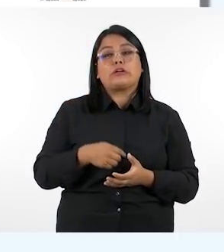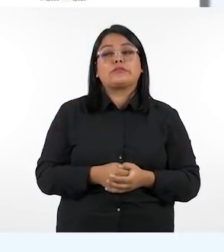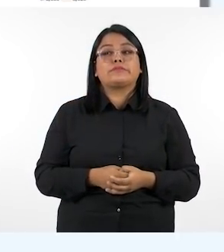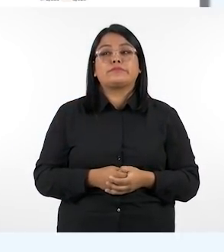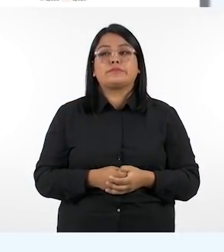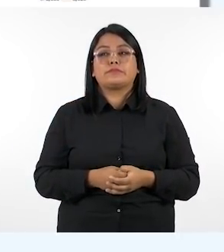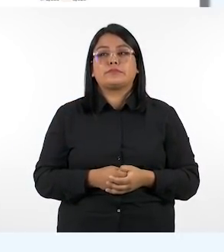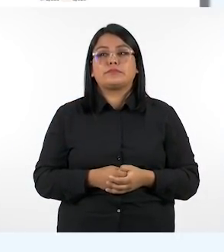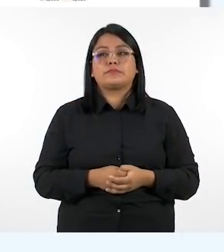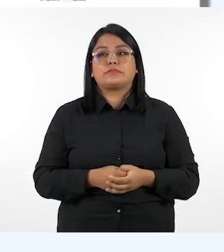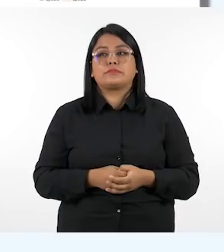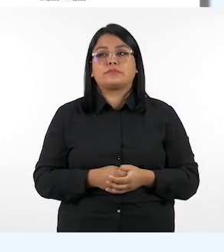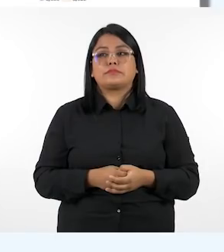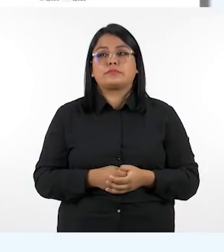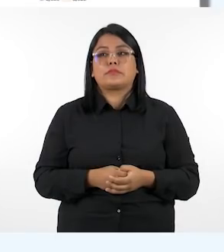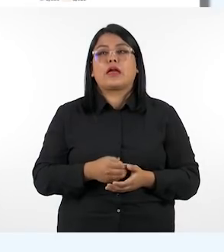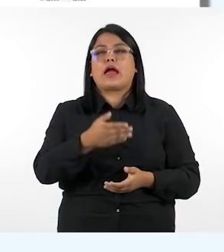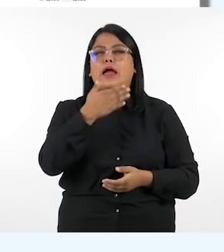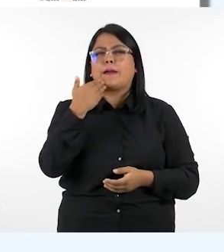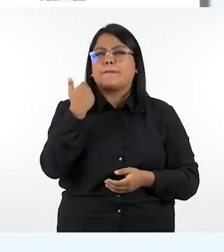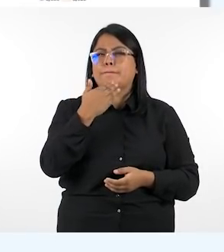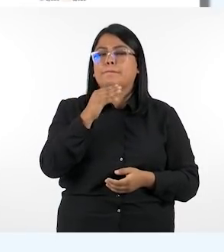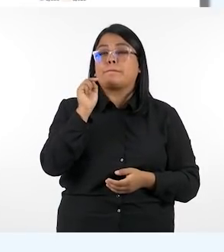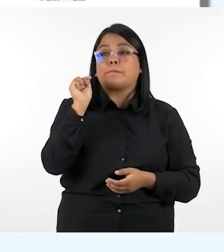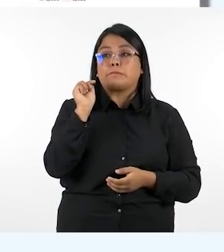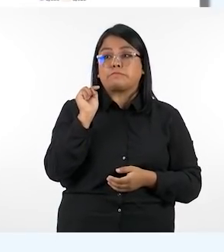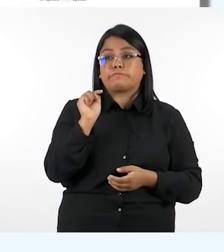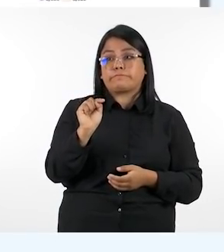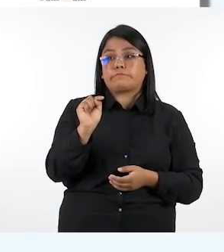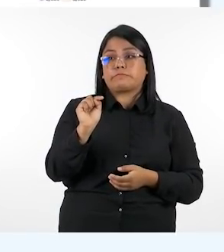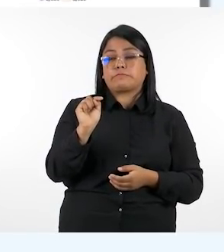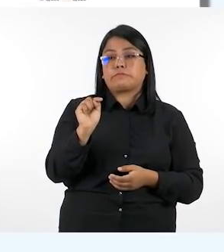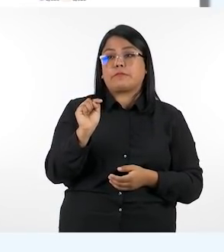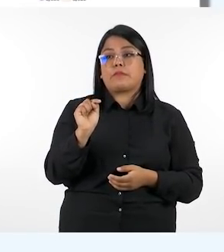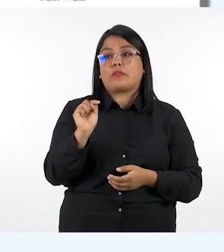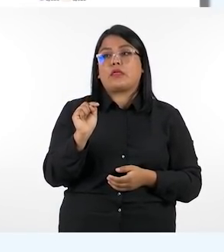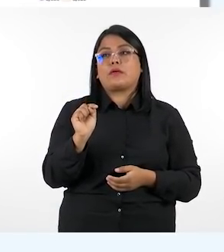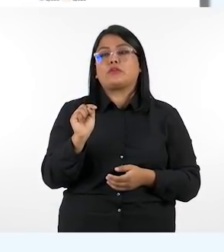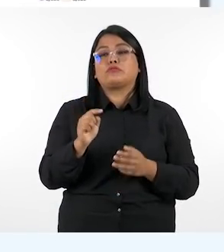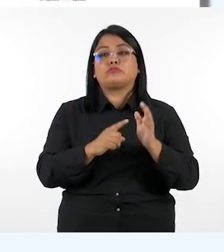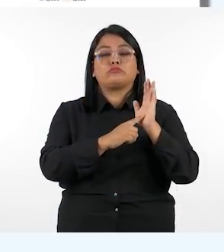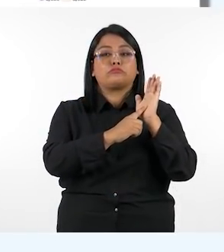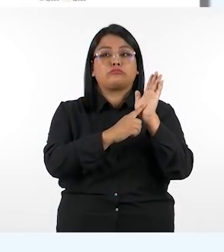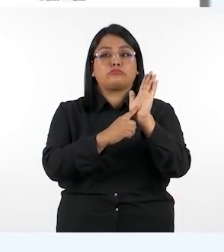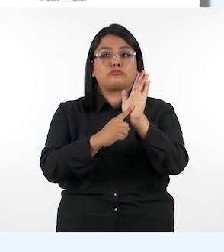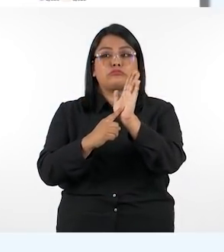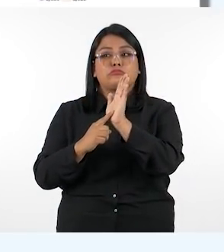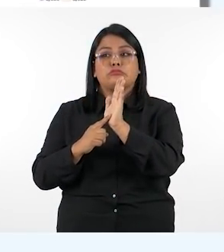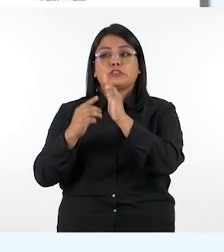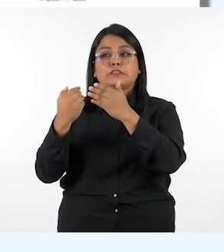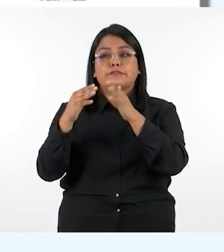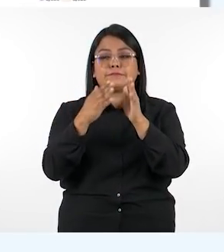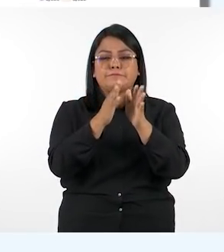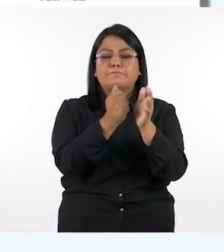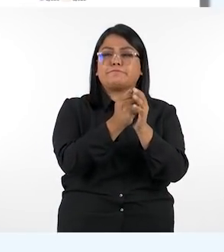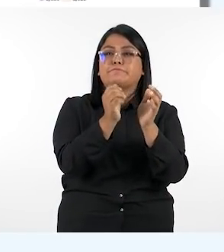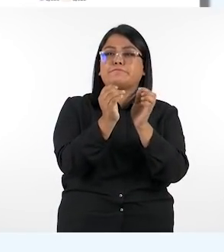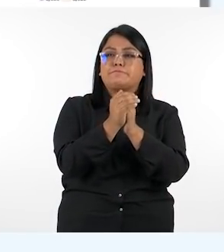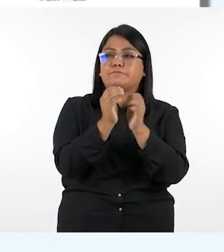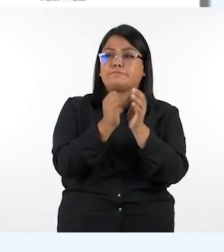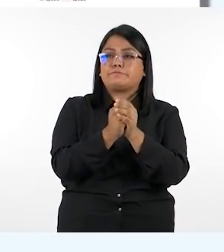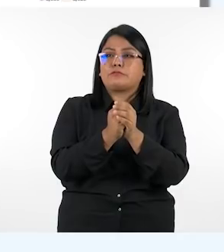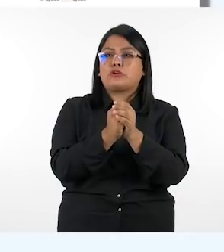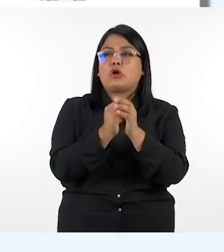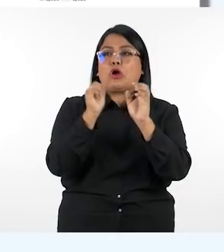la que se encuentra sección que pasaría este espacio se utiliza para presentar una variante del